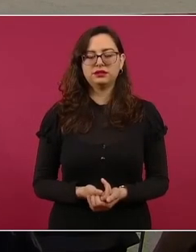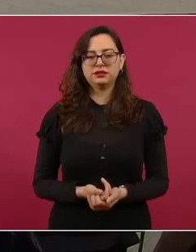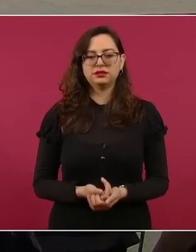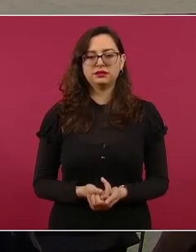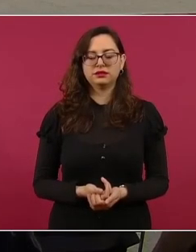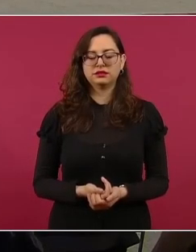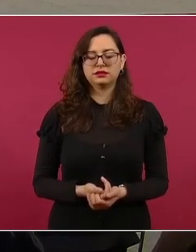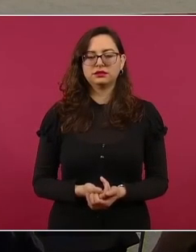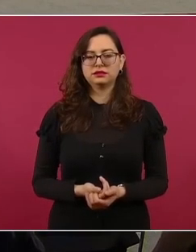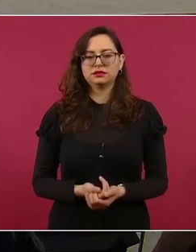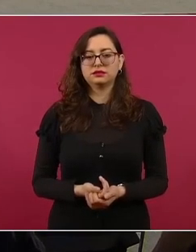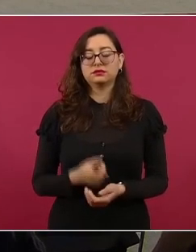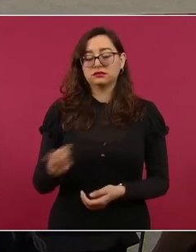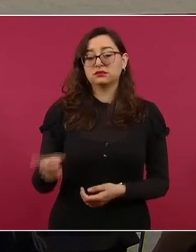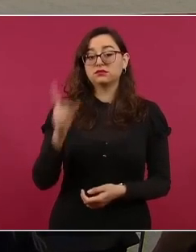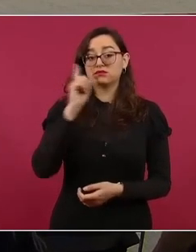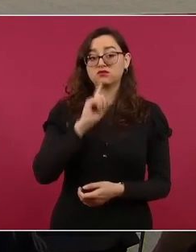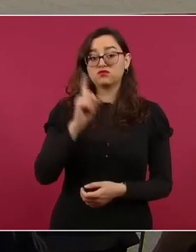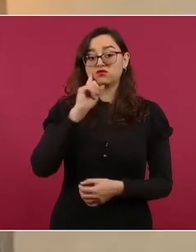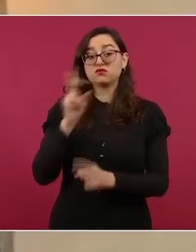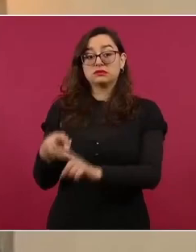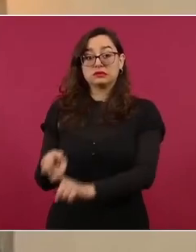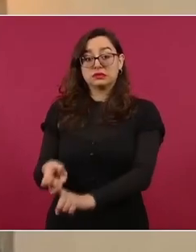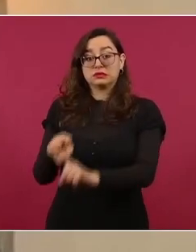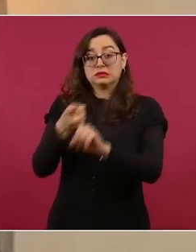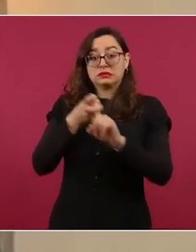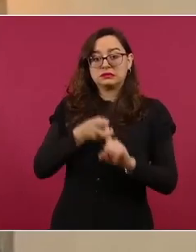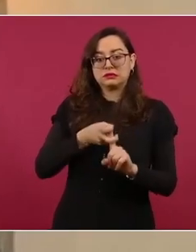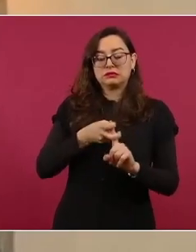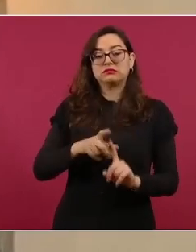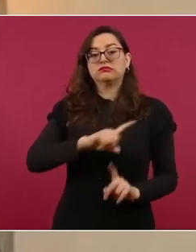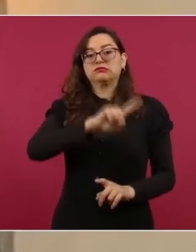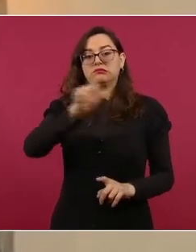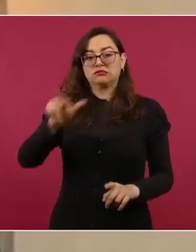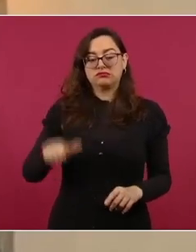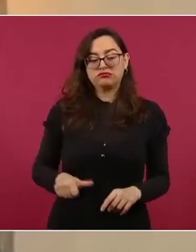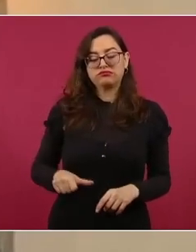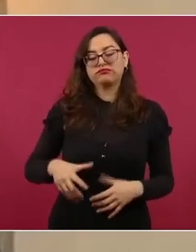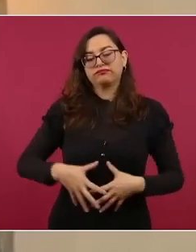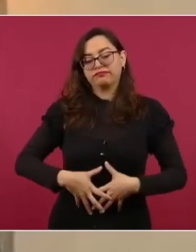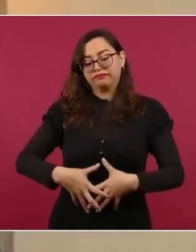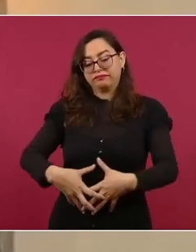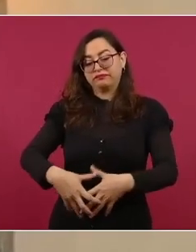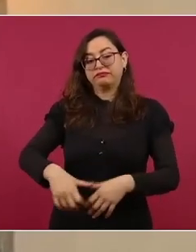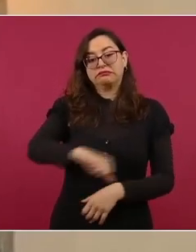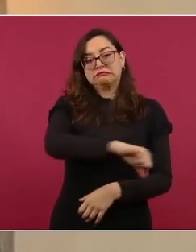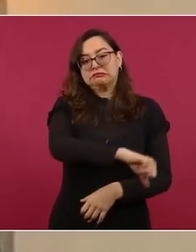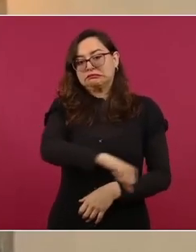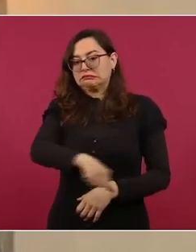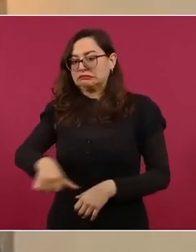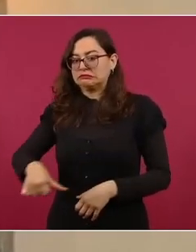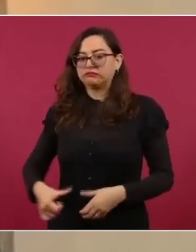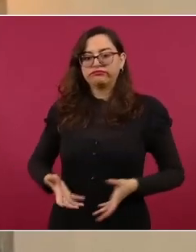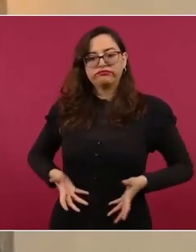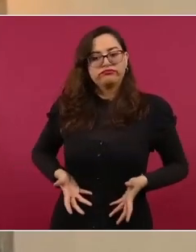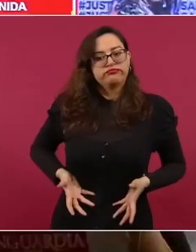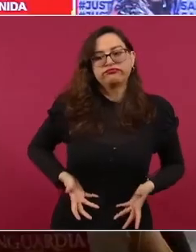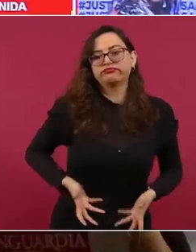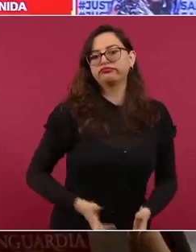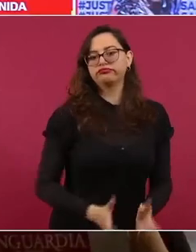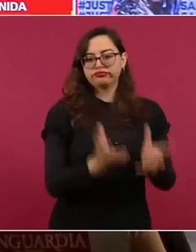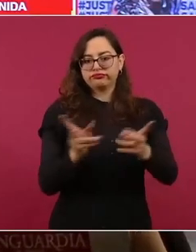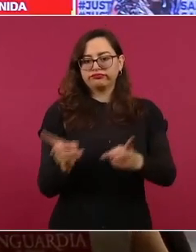el producto del vientre al menor, desafortunadamente se pudo rescatar y estas dos